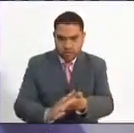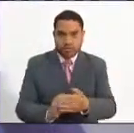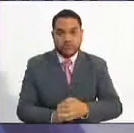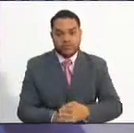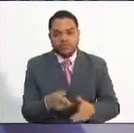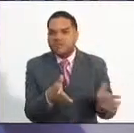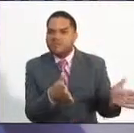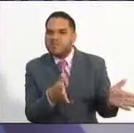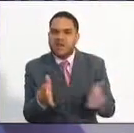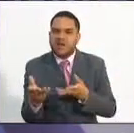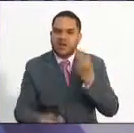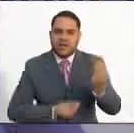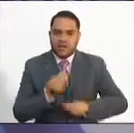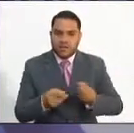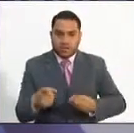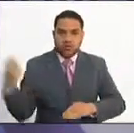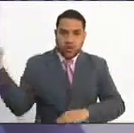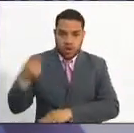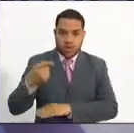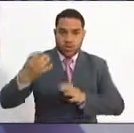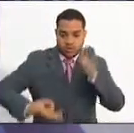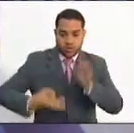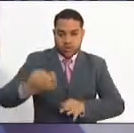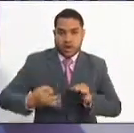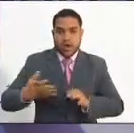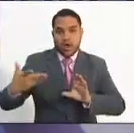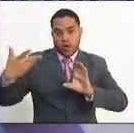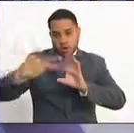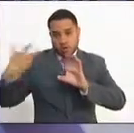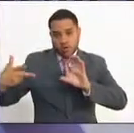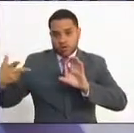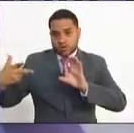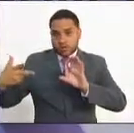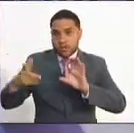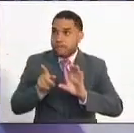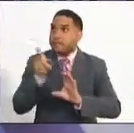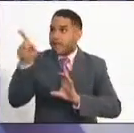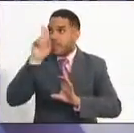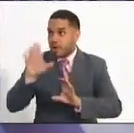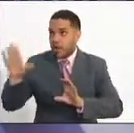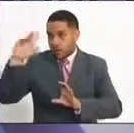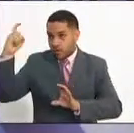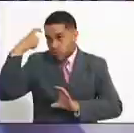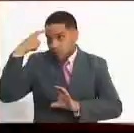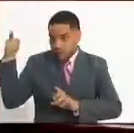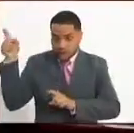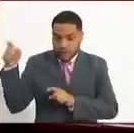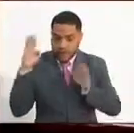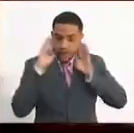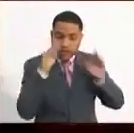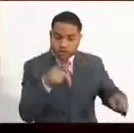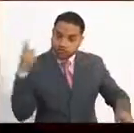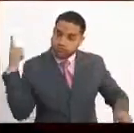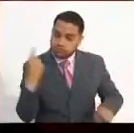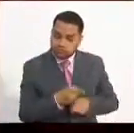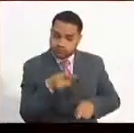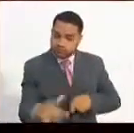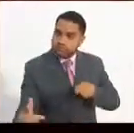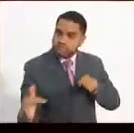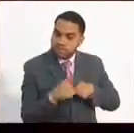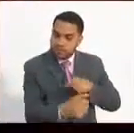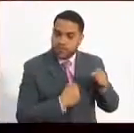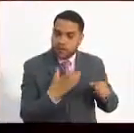jurídica que da la Corte Constitucional al gobierno nacional para entrar directamente a cumplir, uno